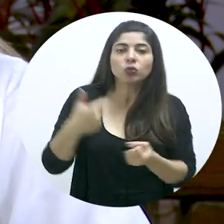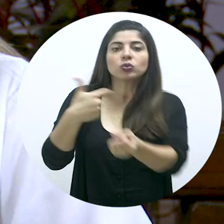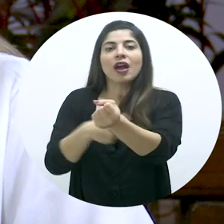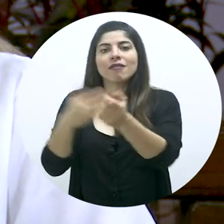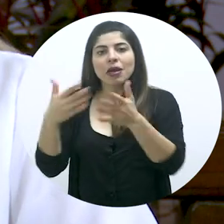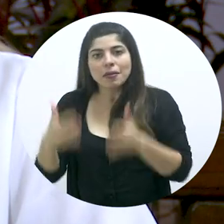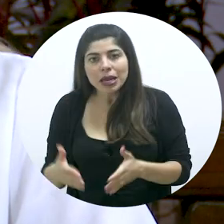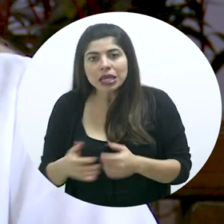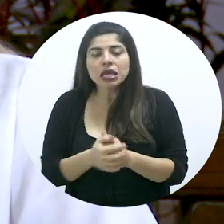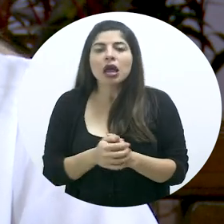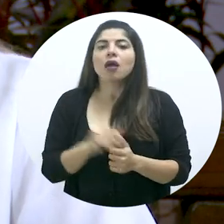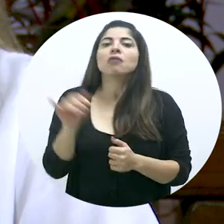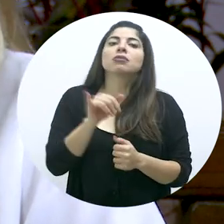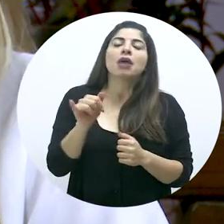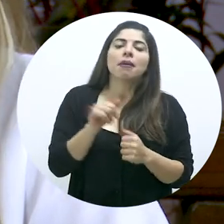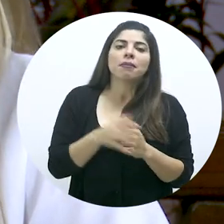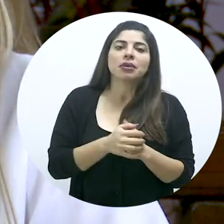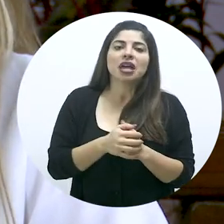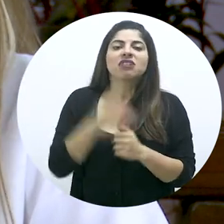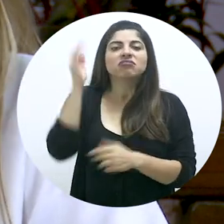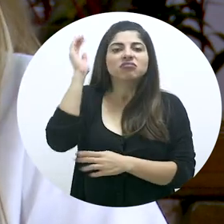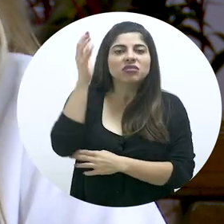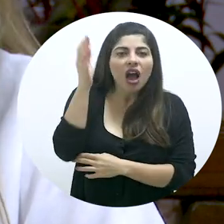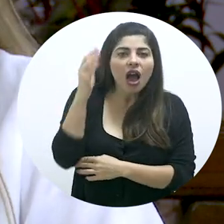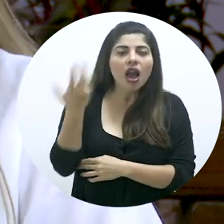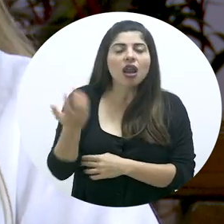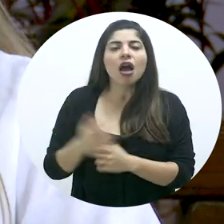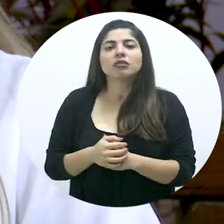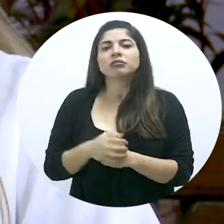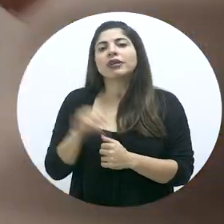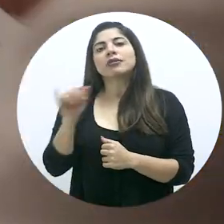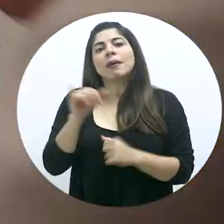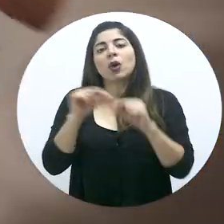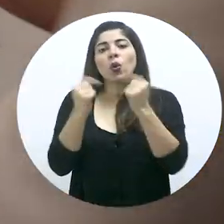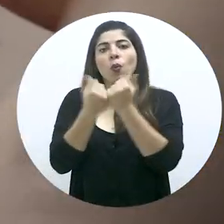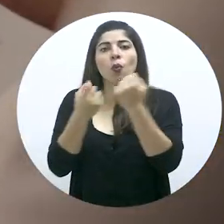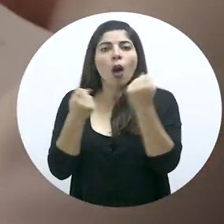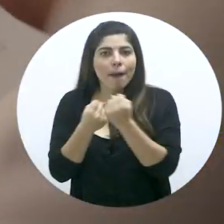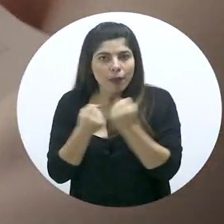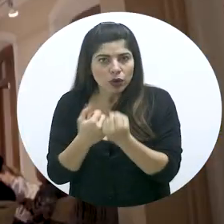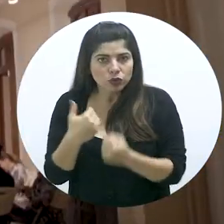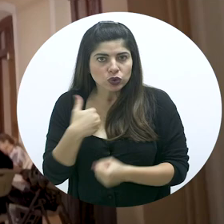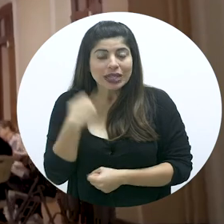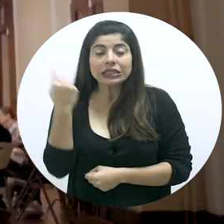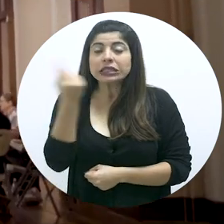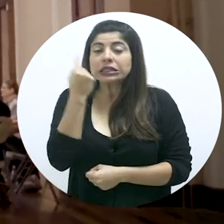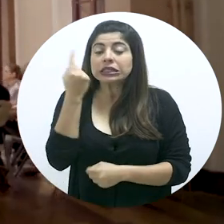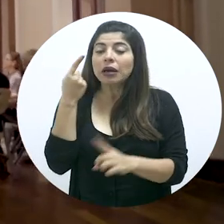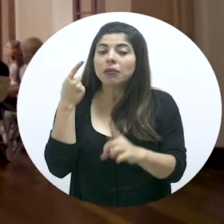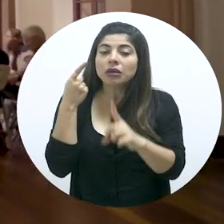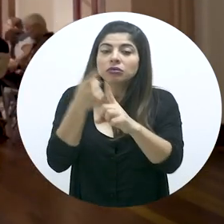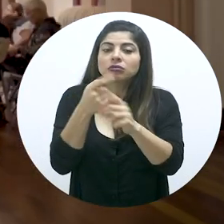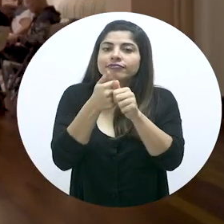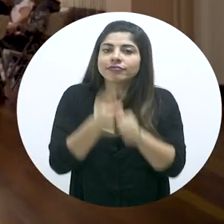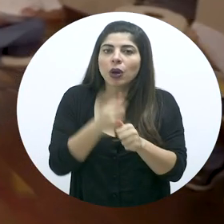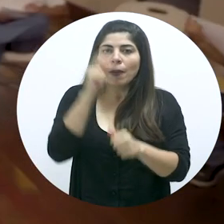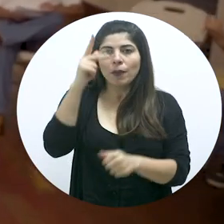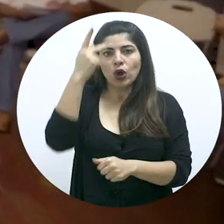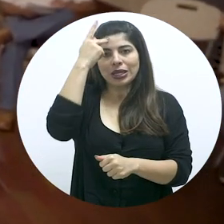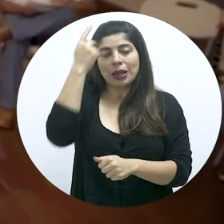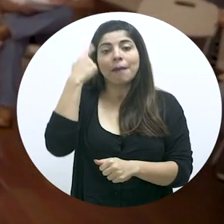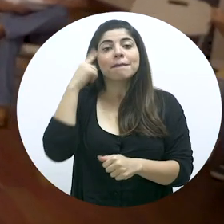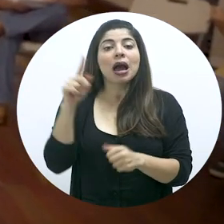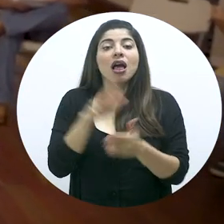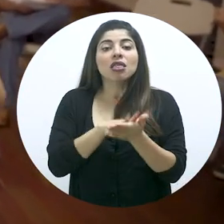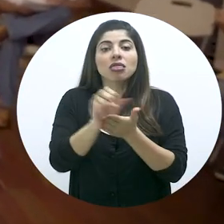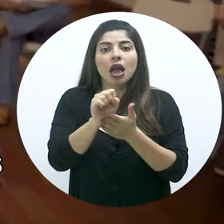y enfermería, de lo que son charlas, también grupos de apoyo, siempre basado en las políticas de